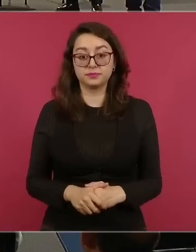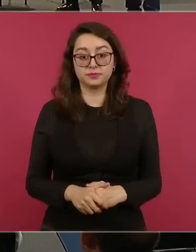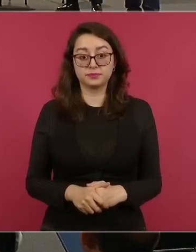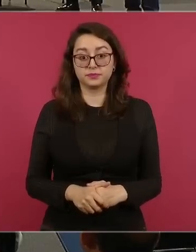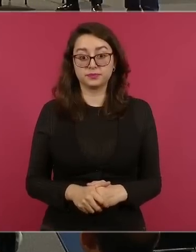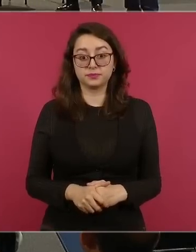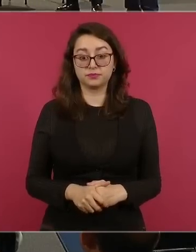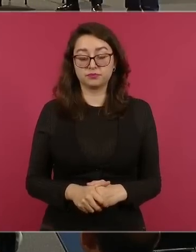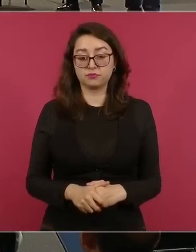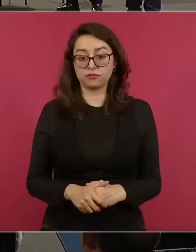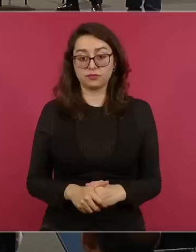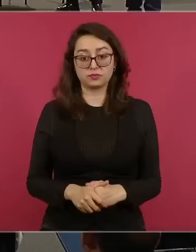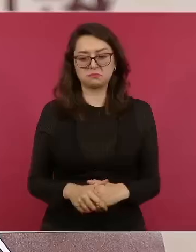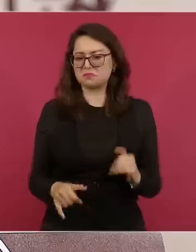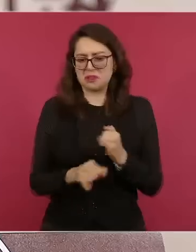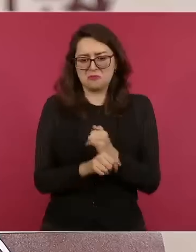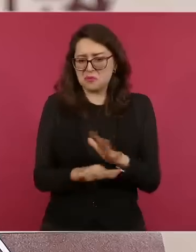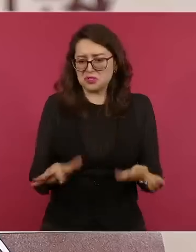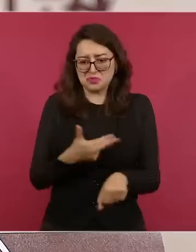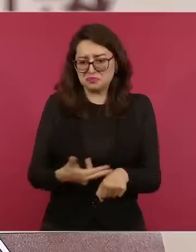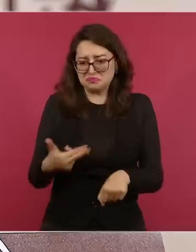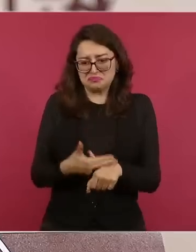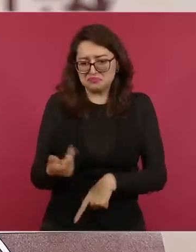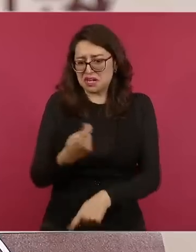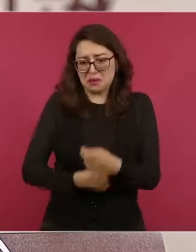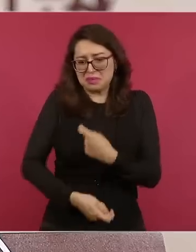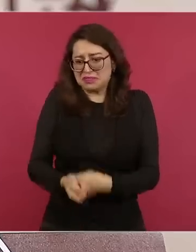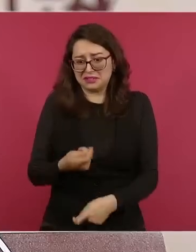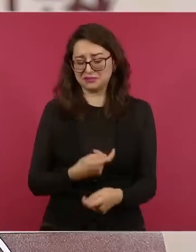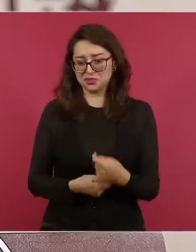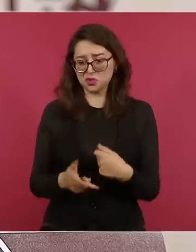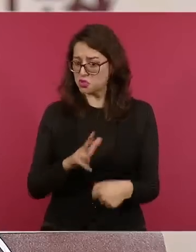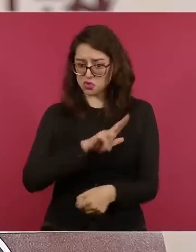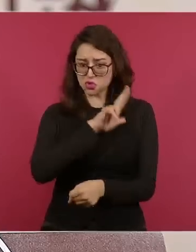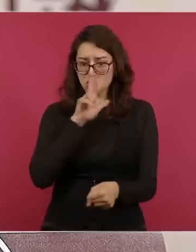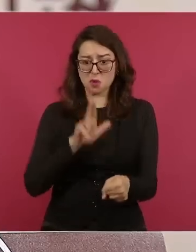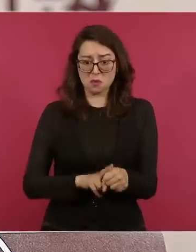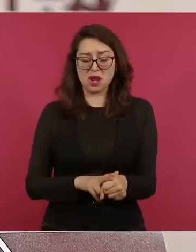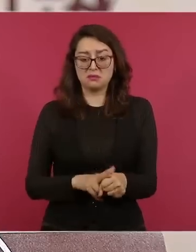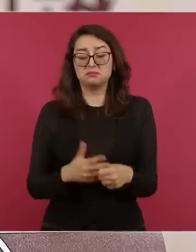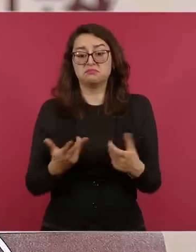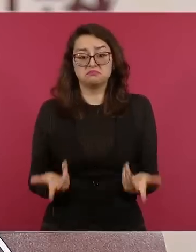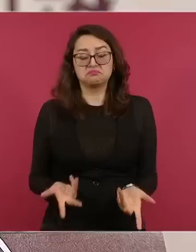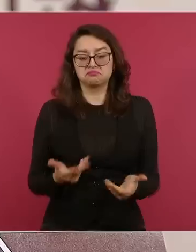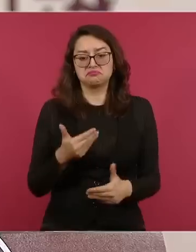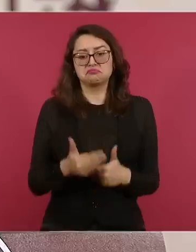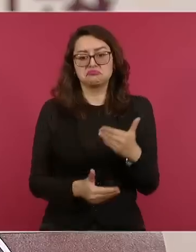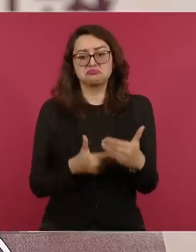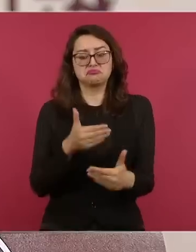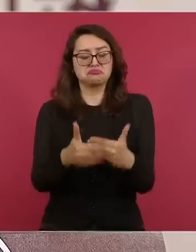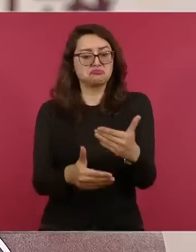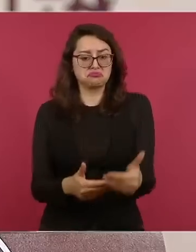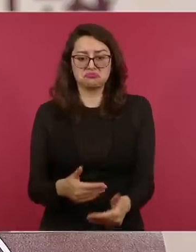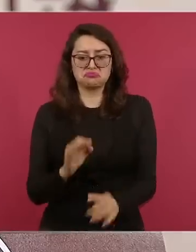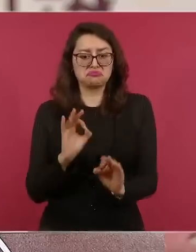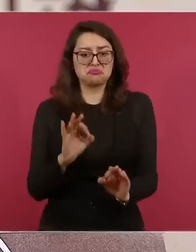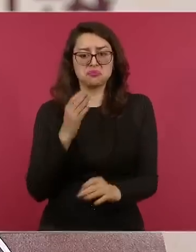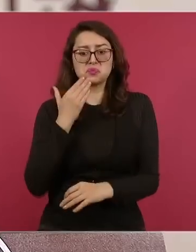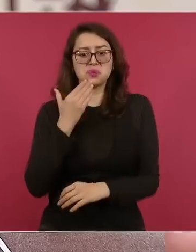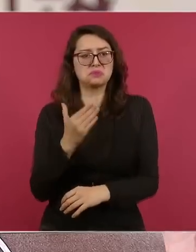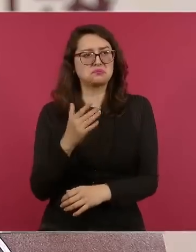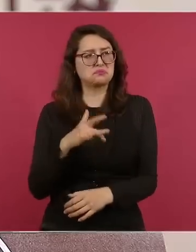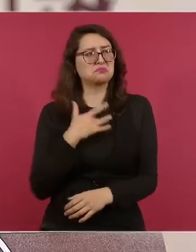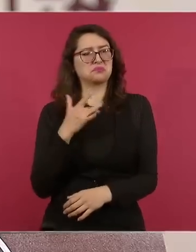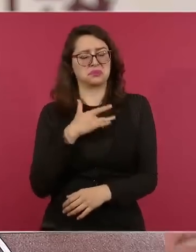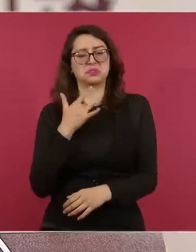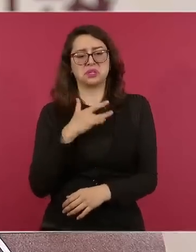información para completar el expediente realmente falta poco, lo que me ha comentado la gente de COFEPRIS y se esperaba que en un periodo